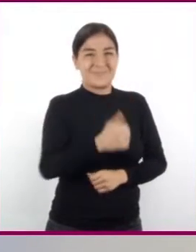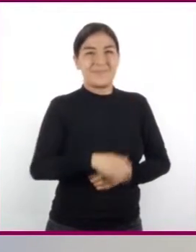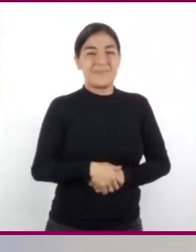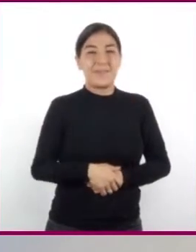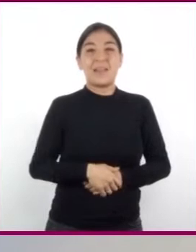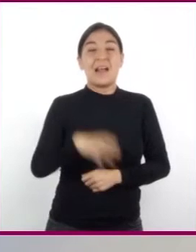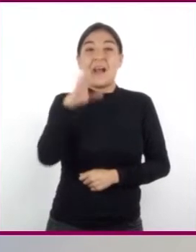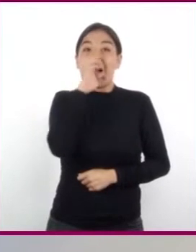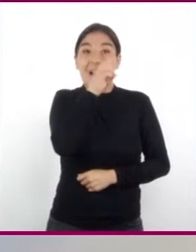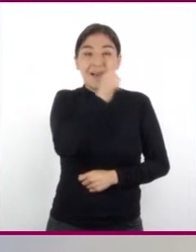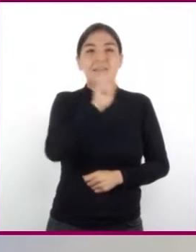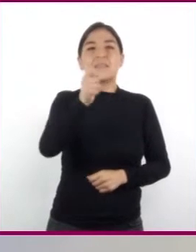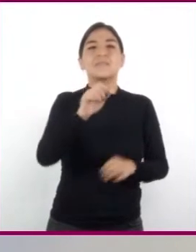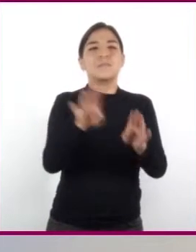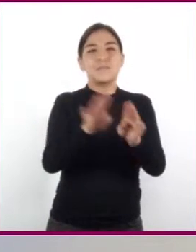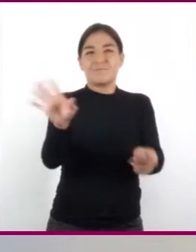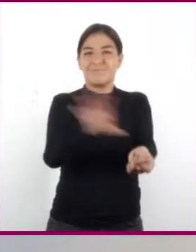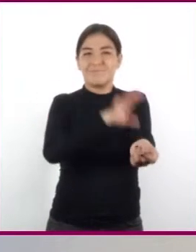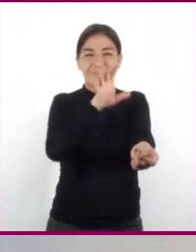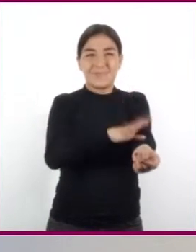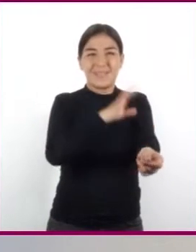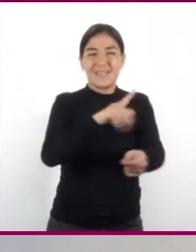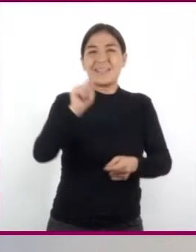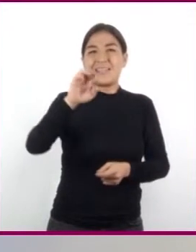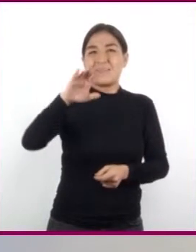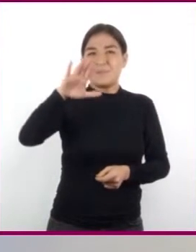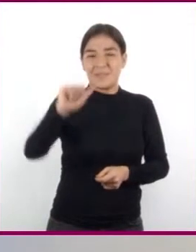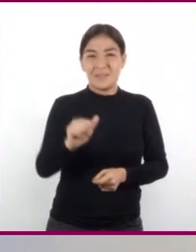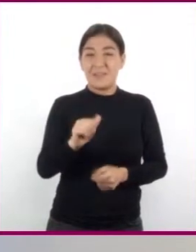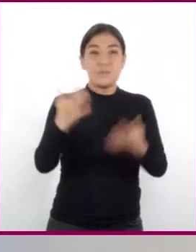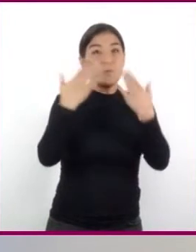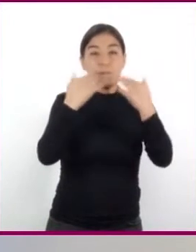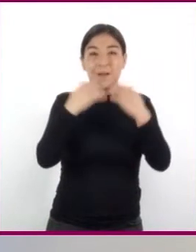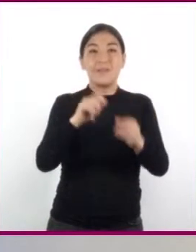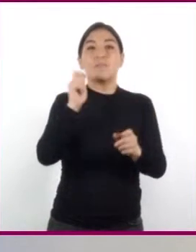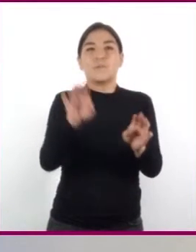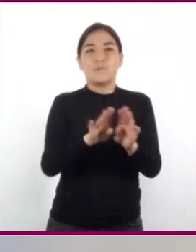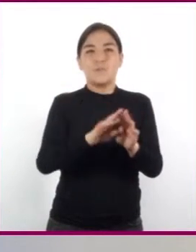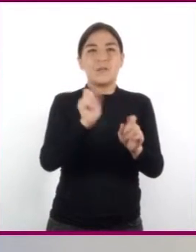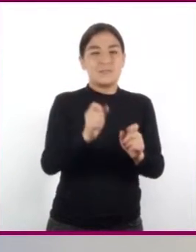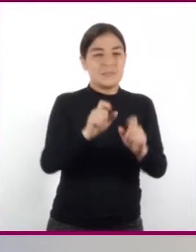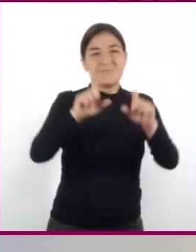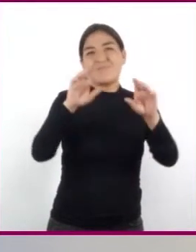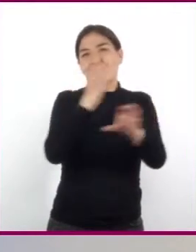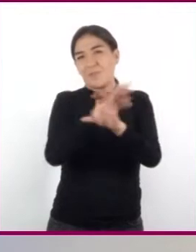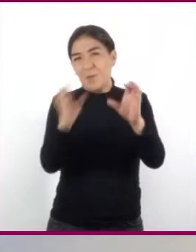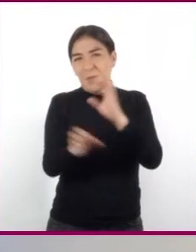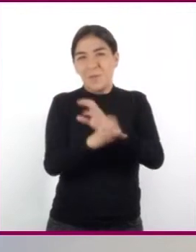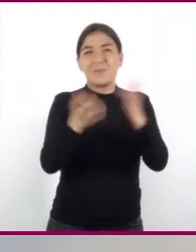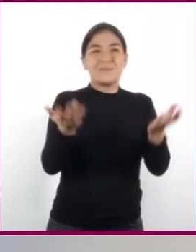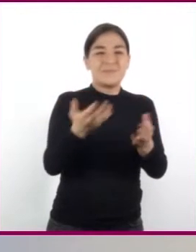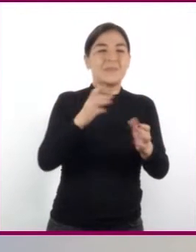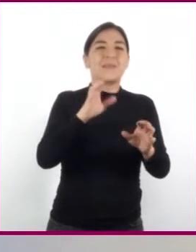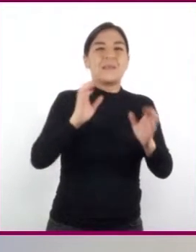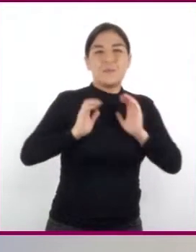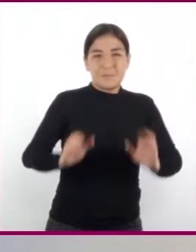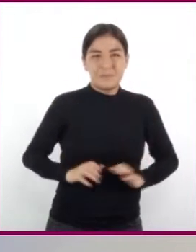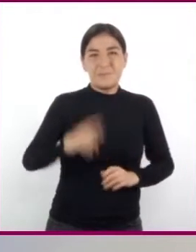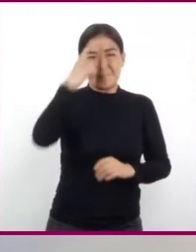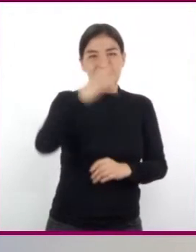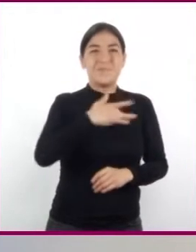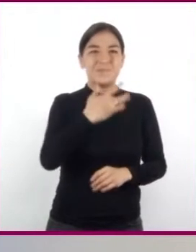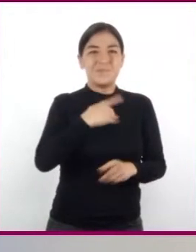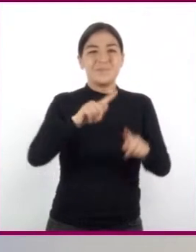es una energía térmica en tránsito. Si no existen dos cuerpos u objetos que se encuentren a diferentes